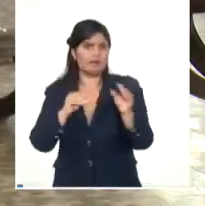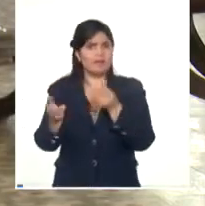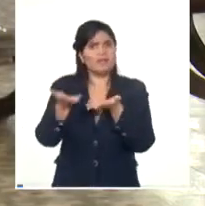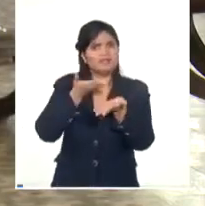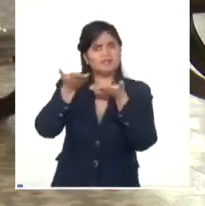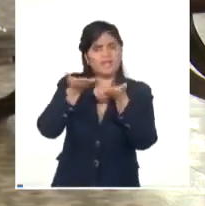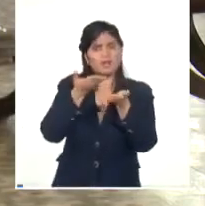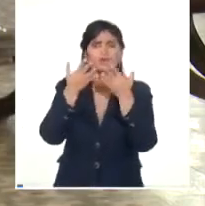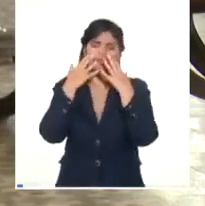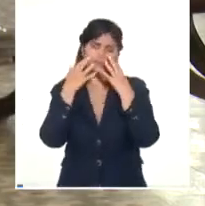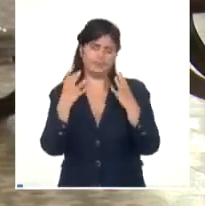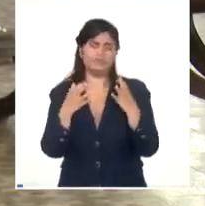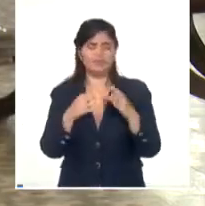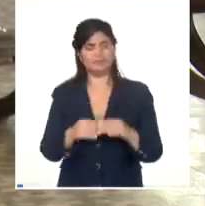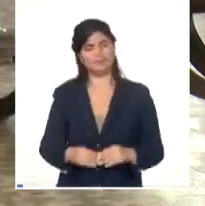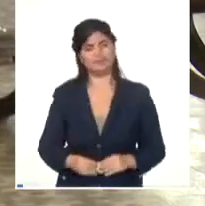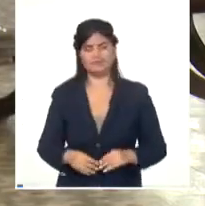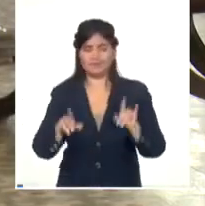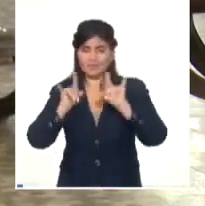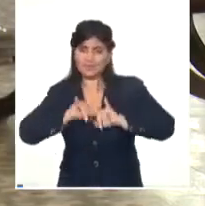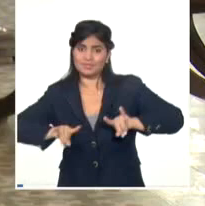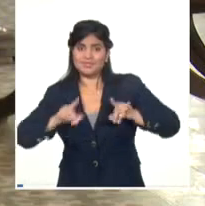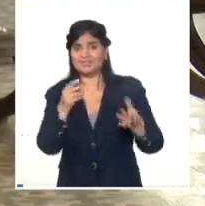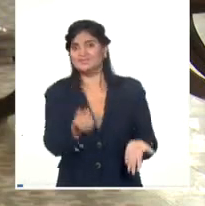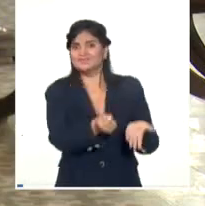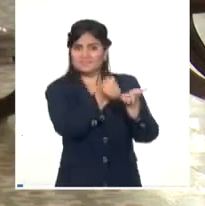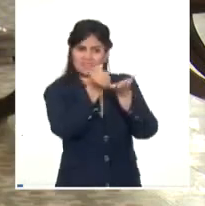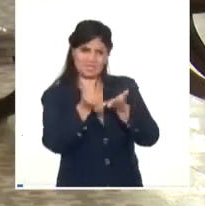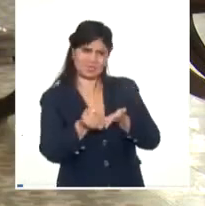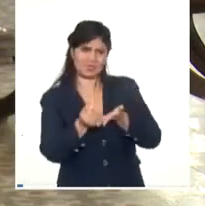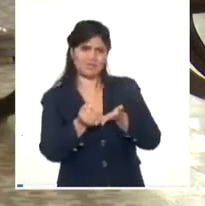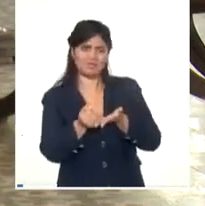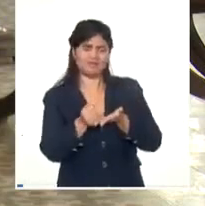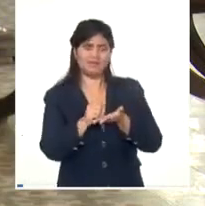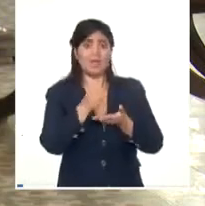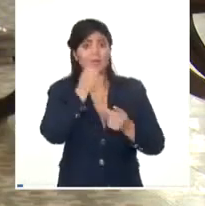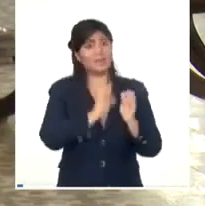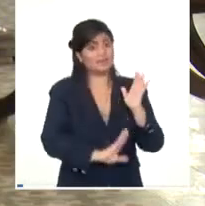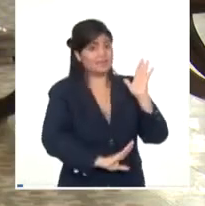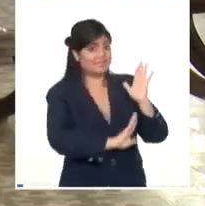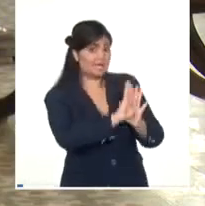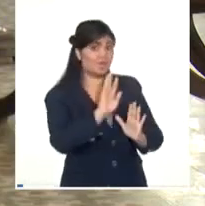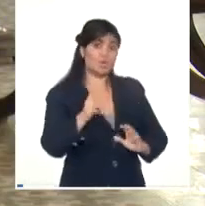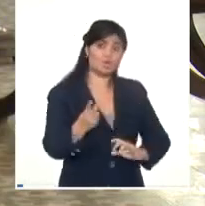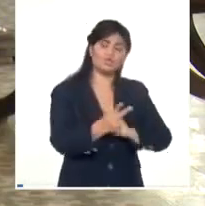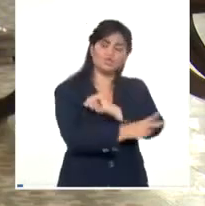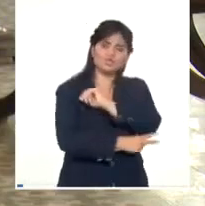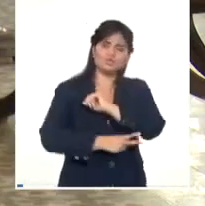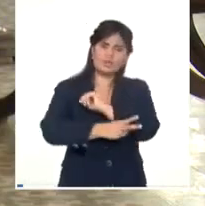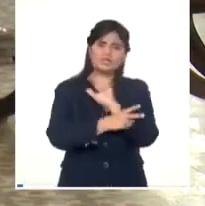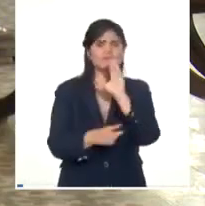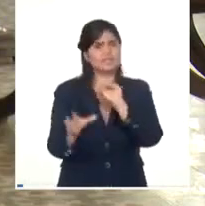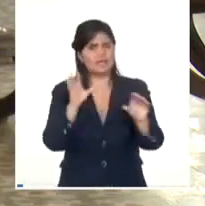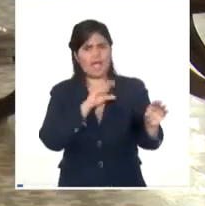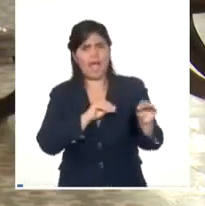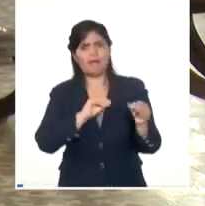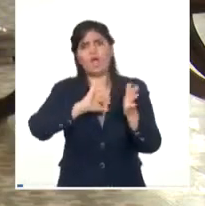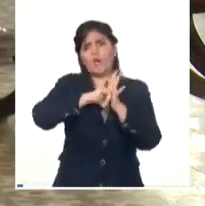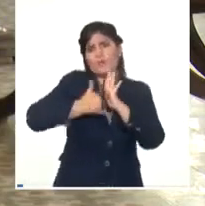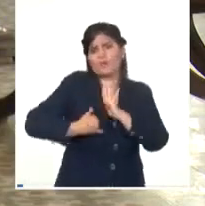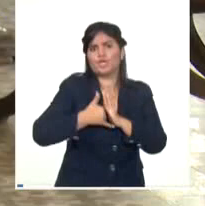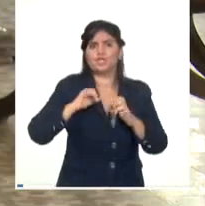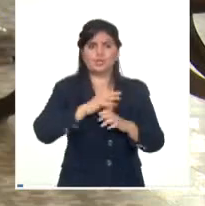que la Academia ha estado desarrollando, implementando también para que se pueda